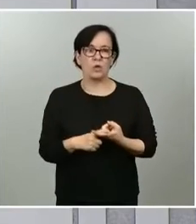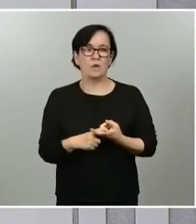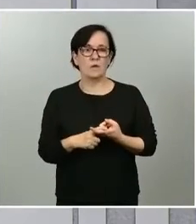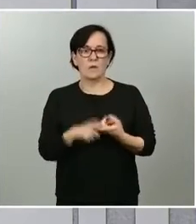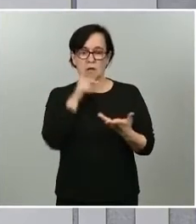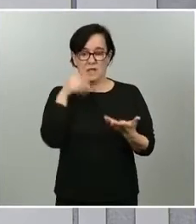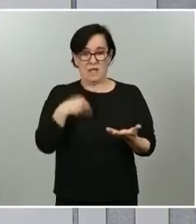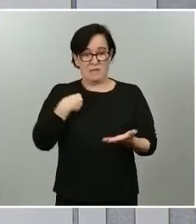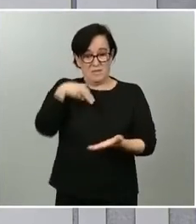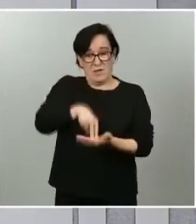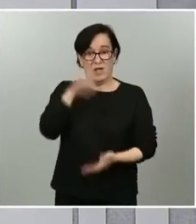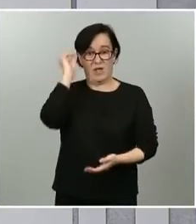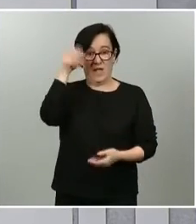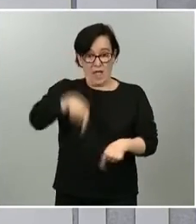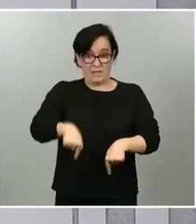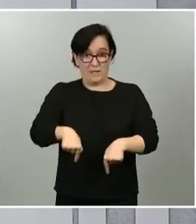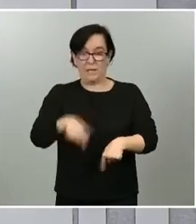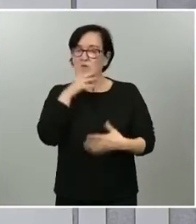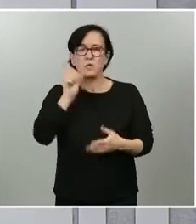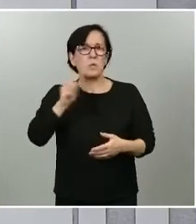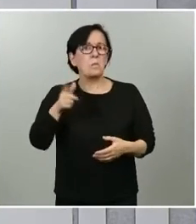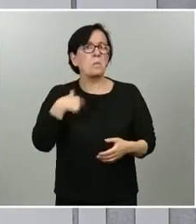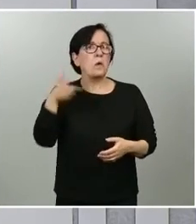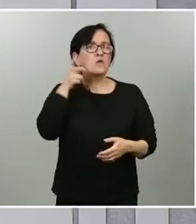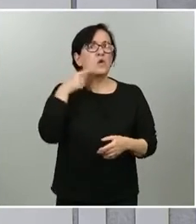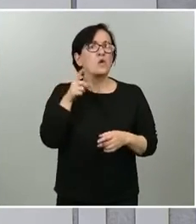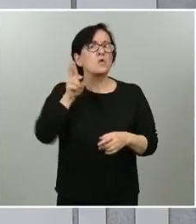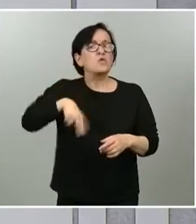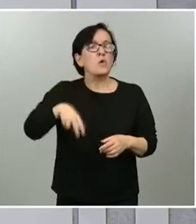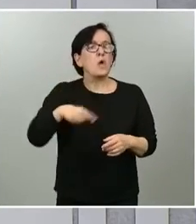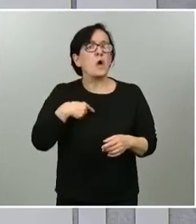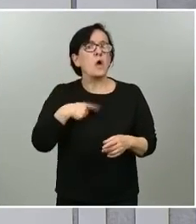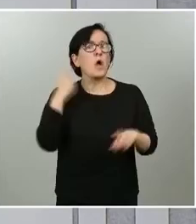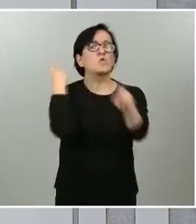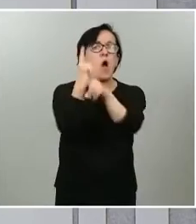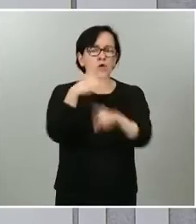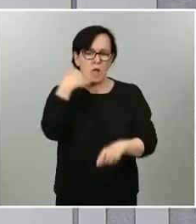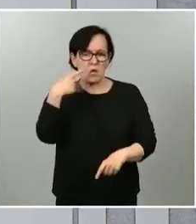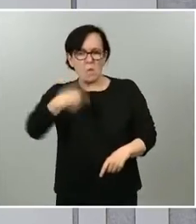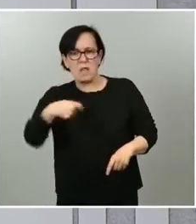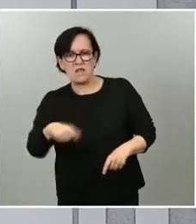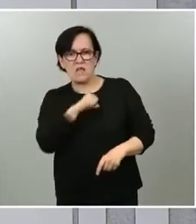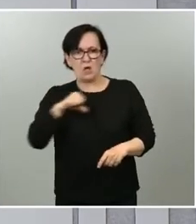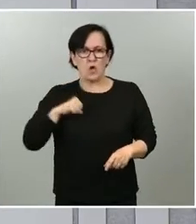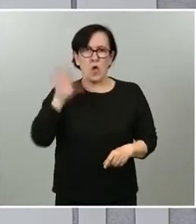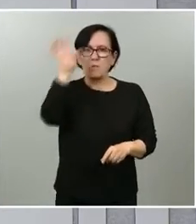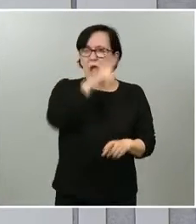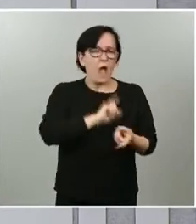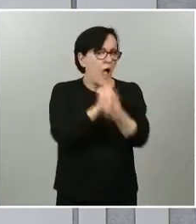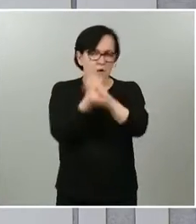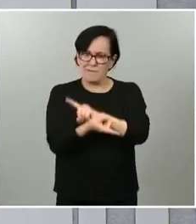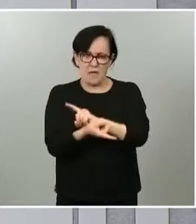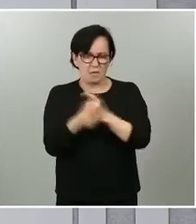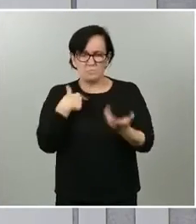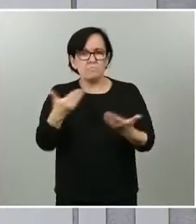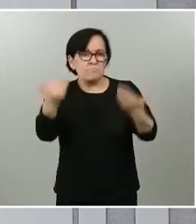sala de prensa no habrán escuchado ustedes nunca ningún reproche a ningún presidente autonómico todo lo contrario agradecimiento